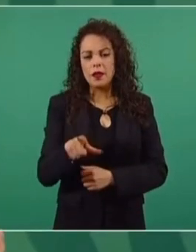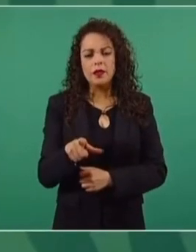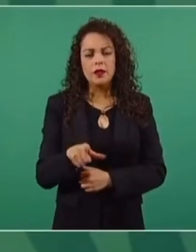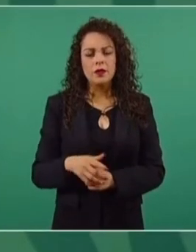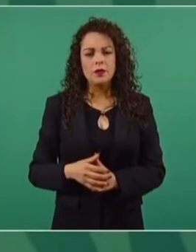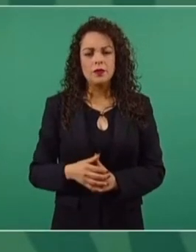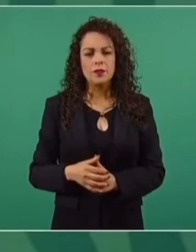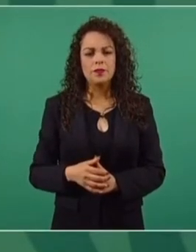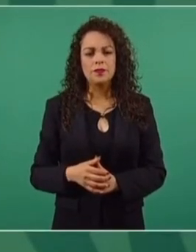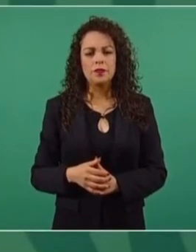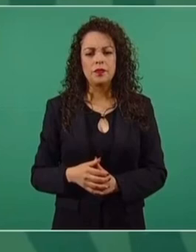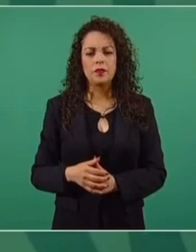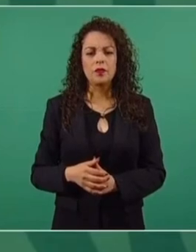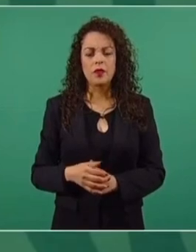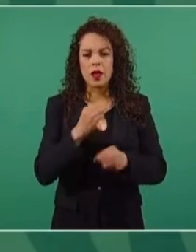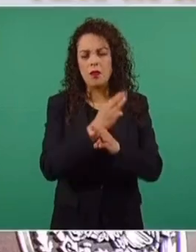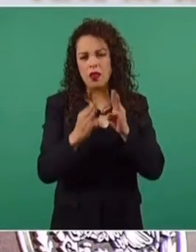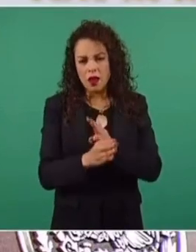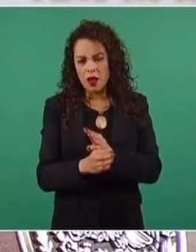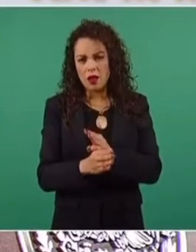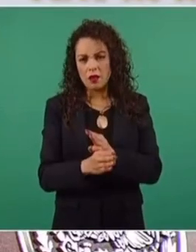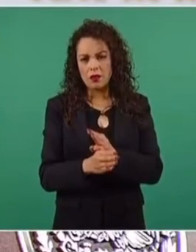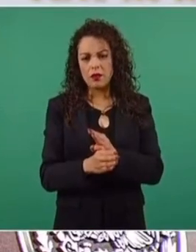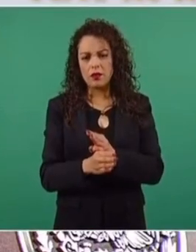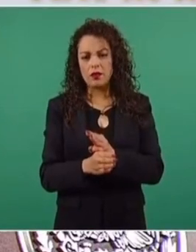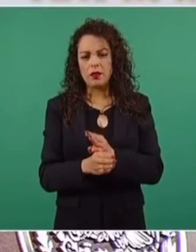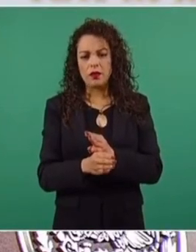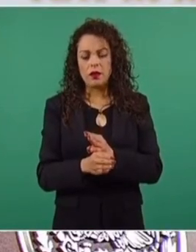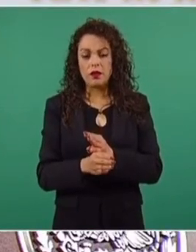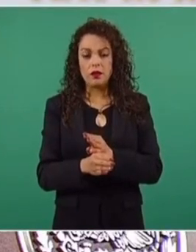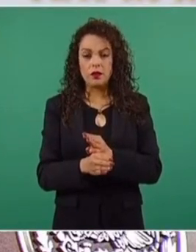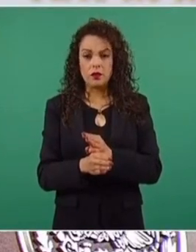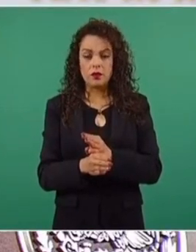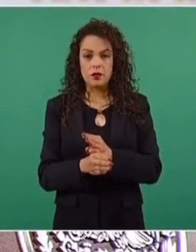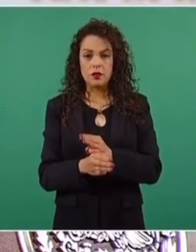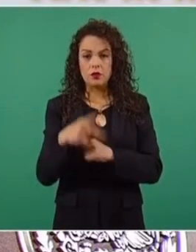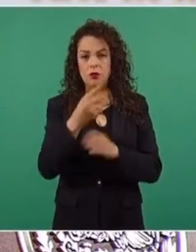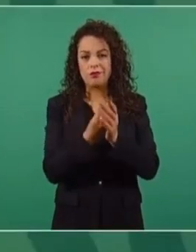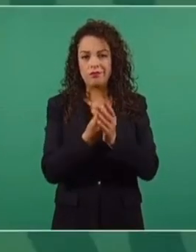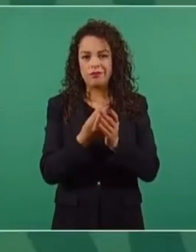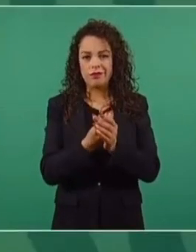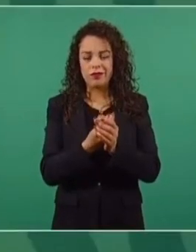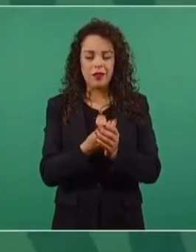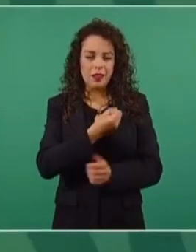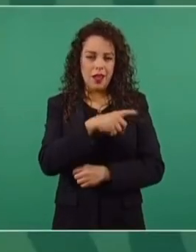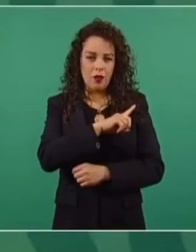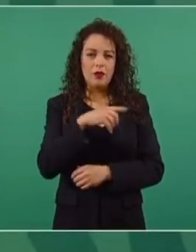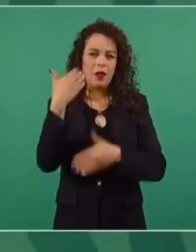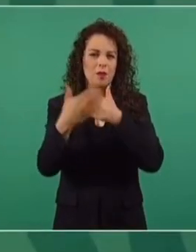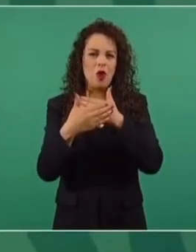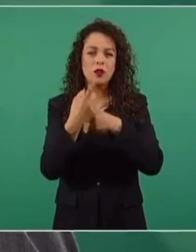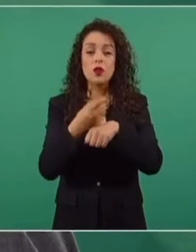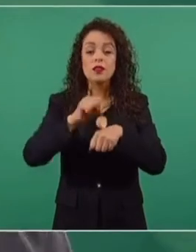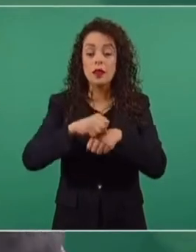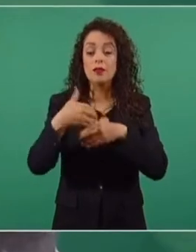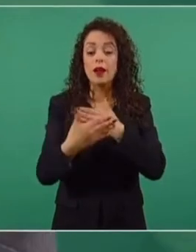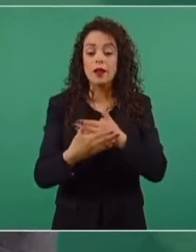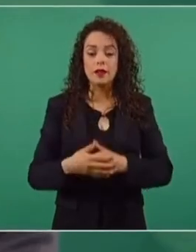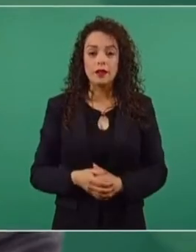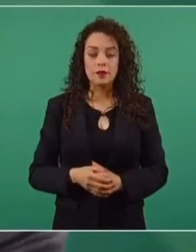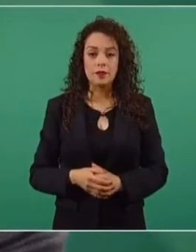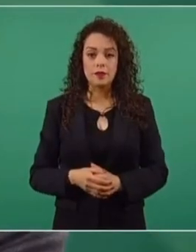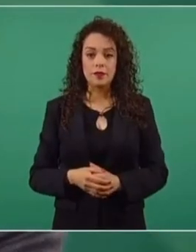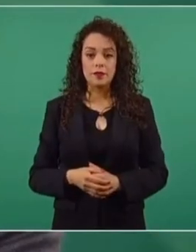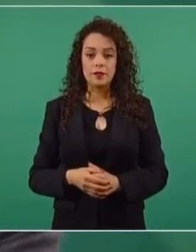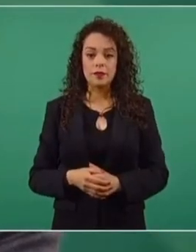equipos médicos. La semana próxima se está haciendo